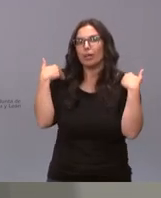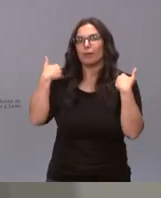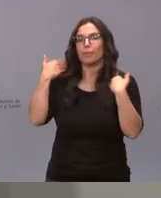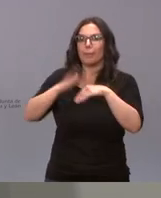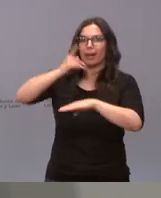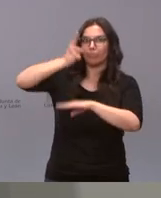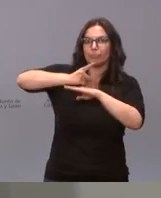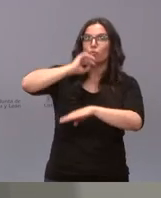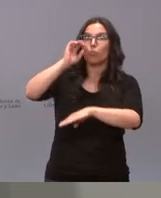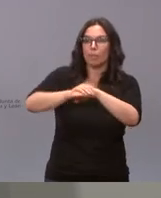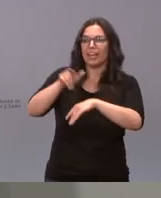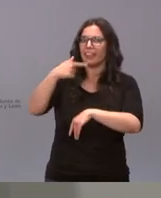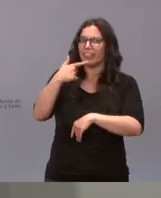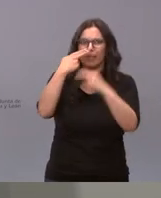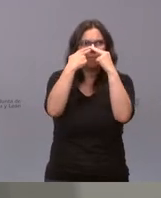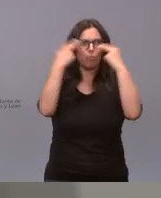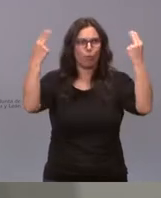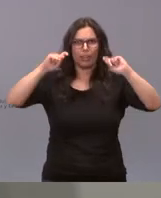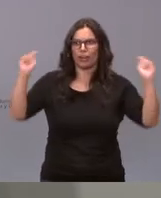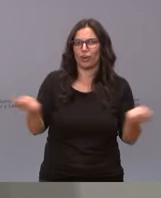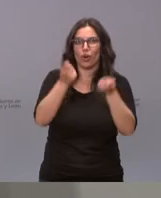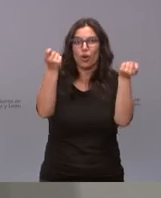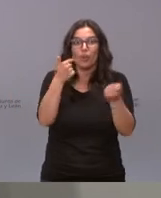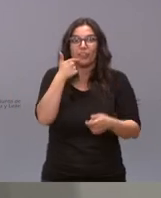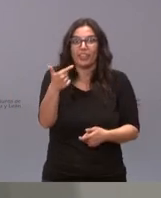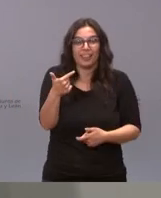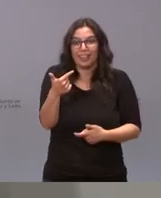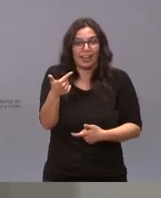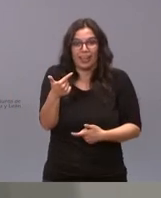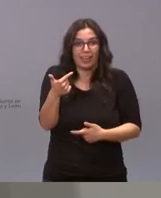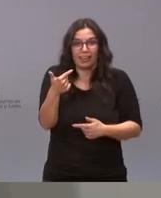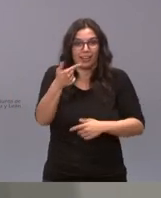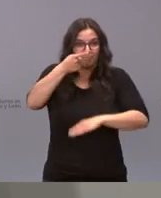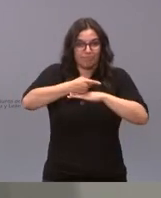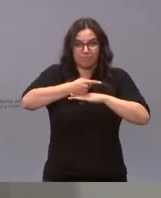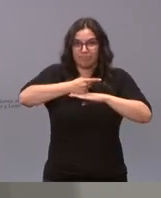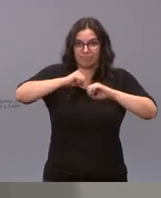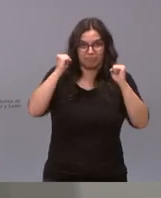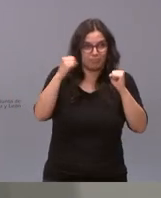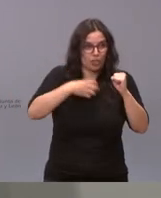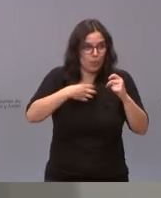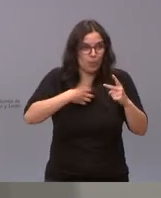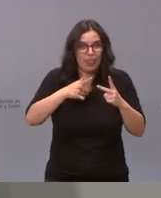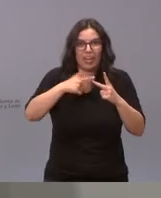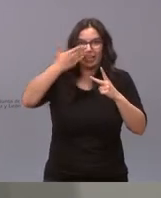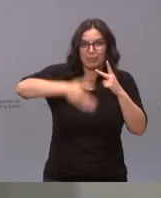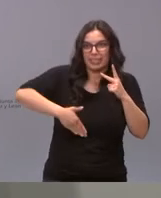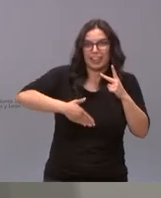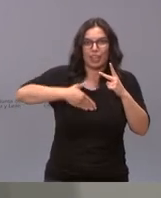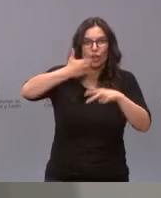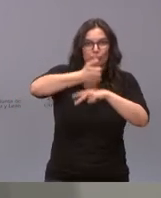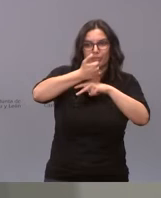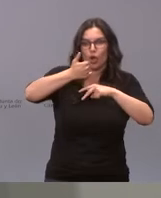ha dicho públicamente que no hay ni confinamiento ni toque de queda ni limitación de las